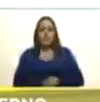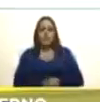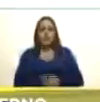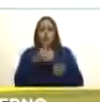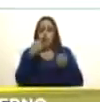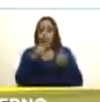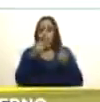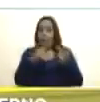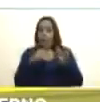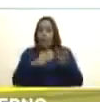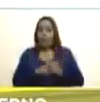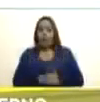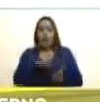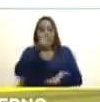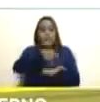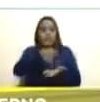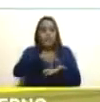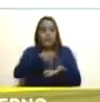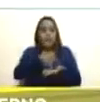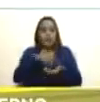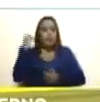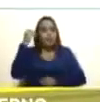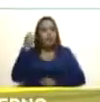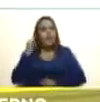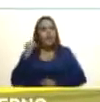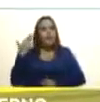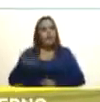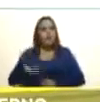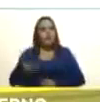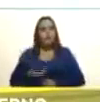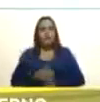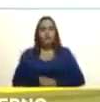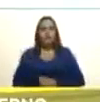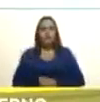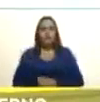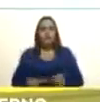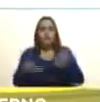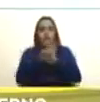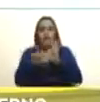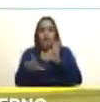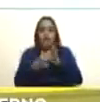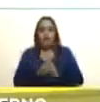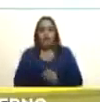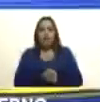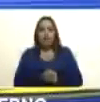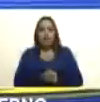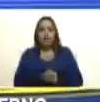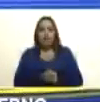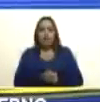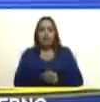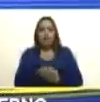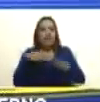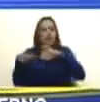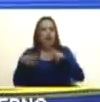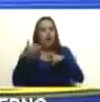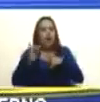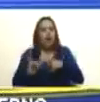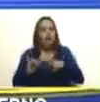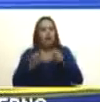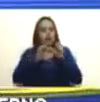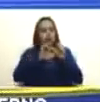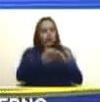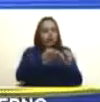otros cuya participación se considere pertinente la ley orgánica respectiva fijará su organización